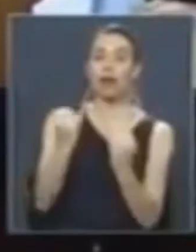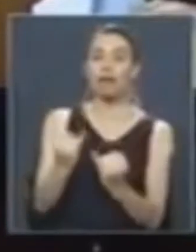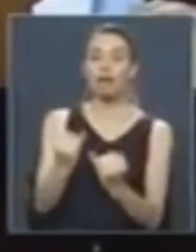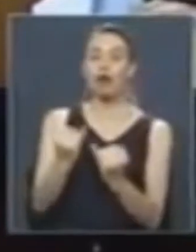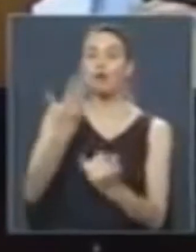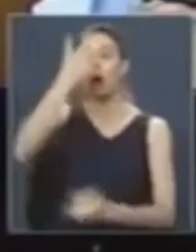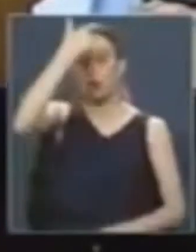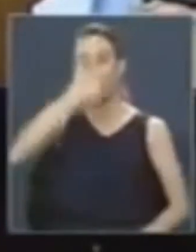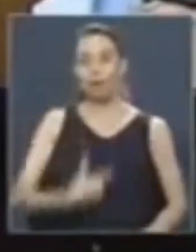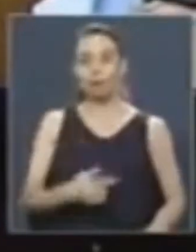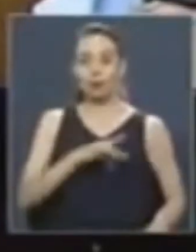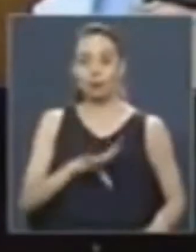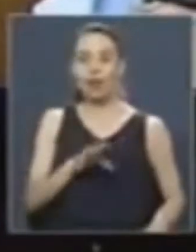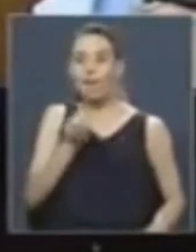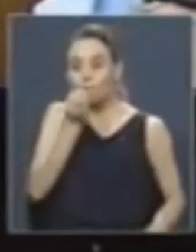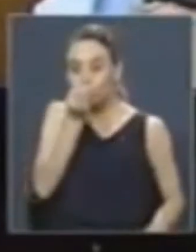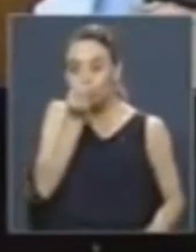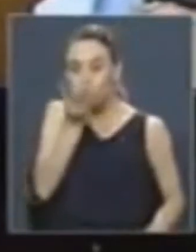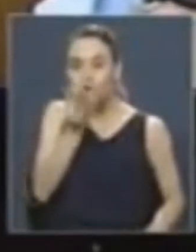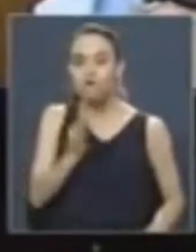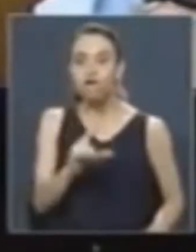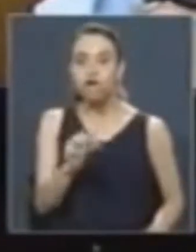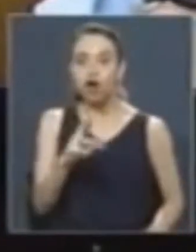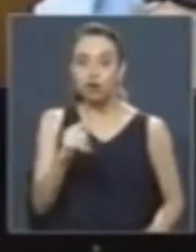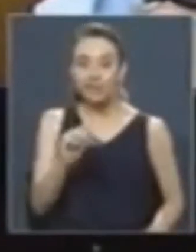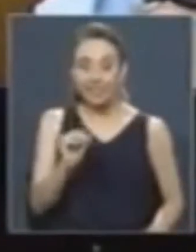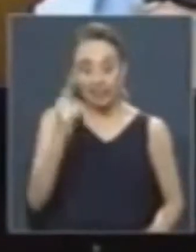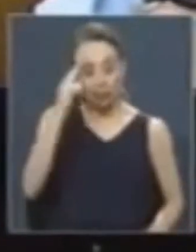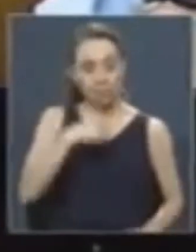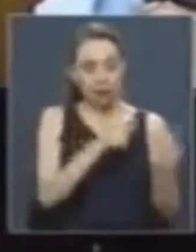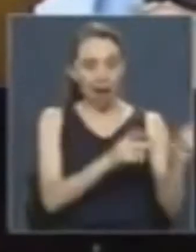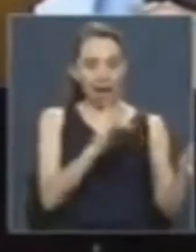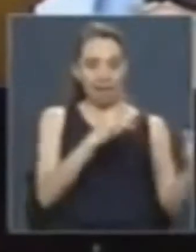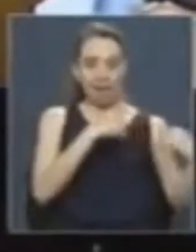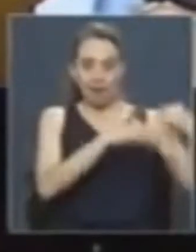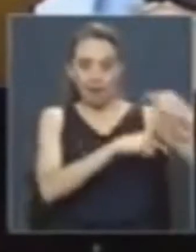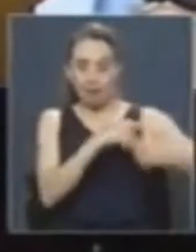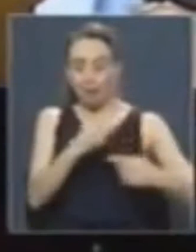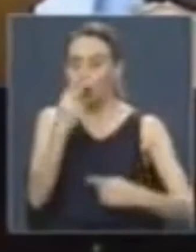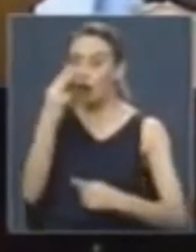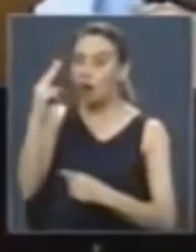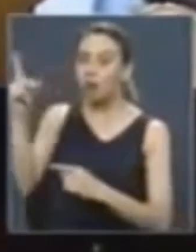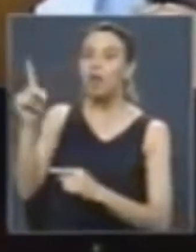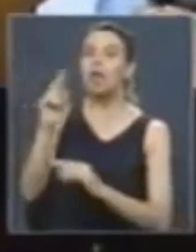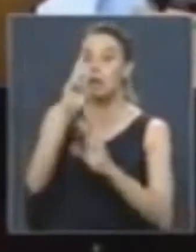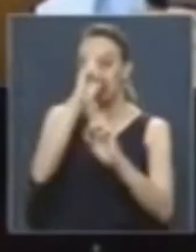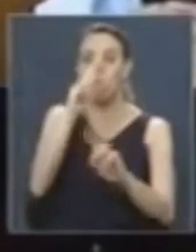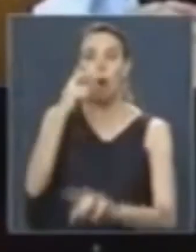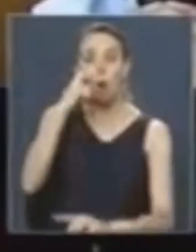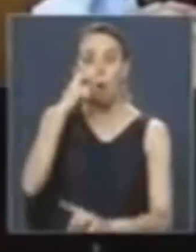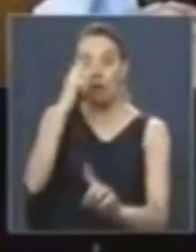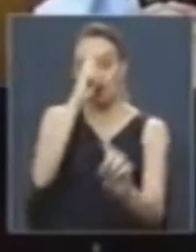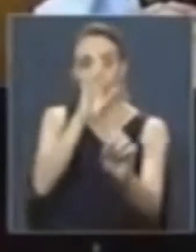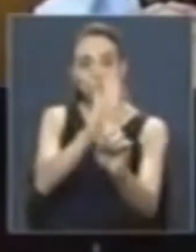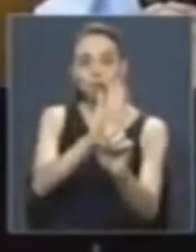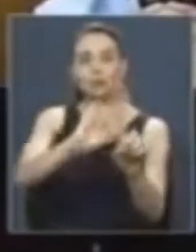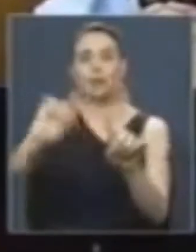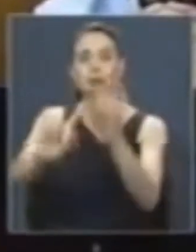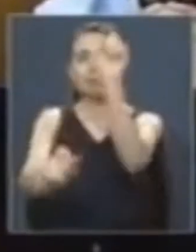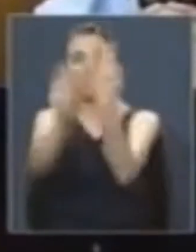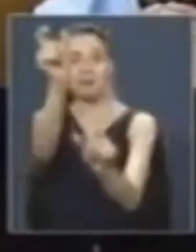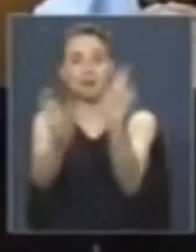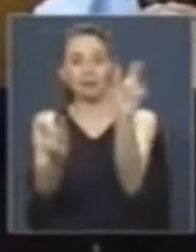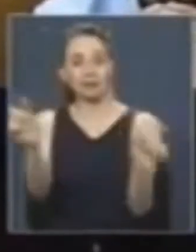chilenos. Florcita se convirtió para mi generación en emblema de humanismo, tolerancia y respeto a la diversidad.